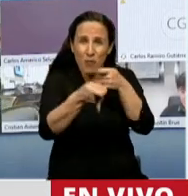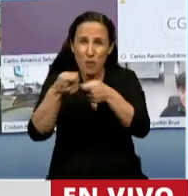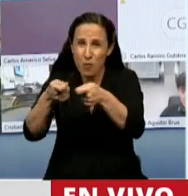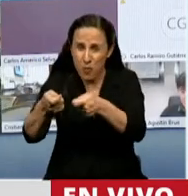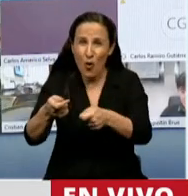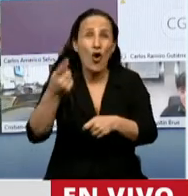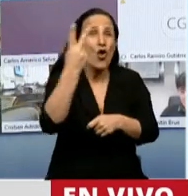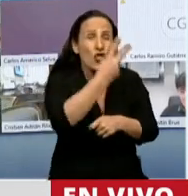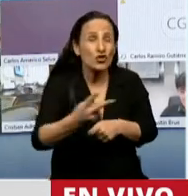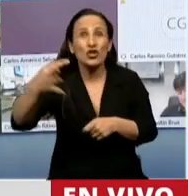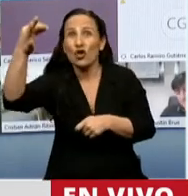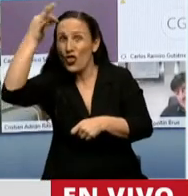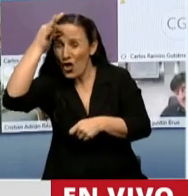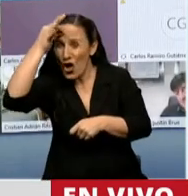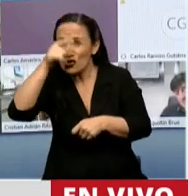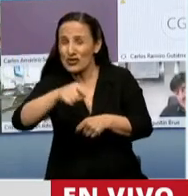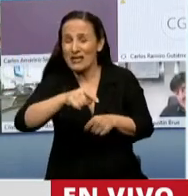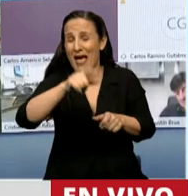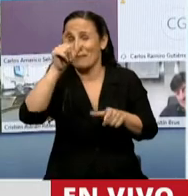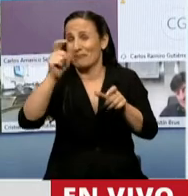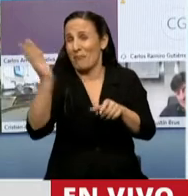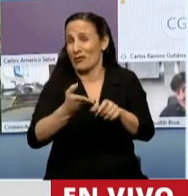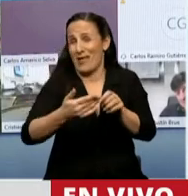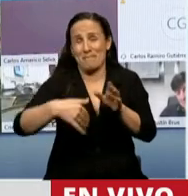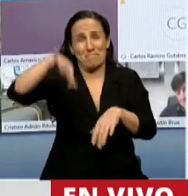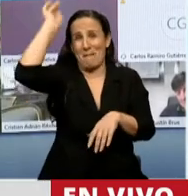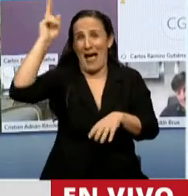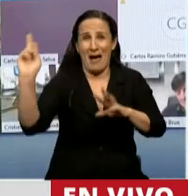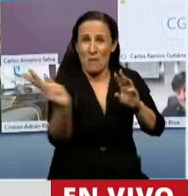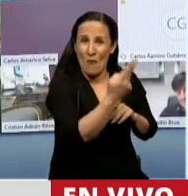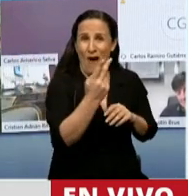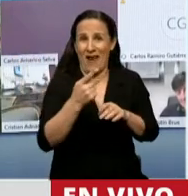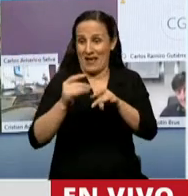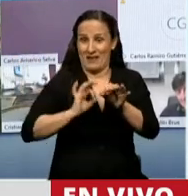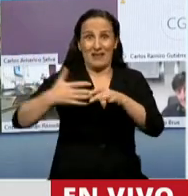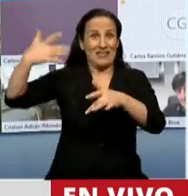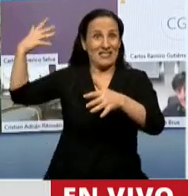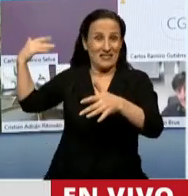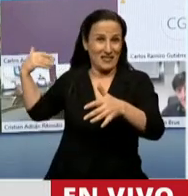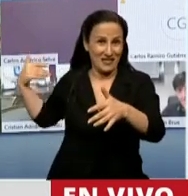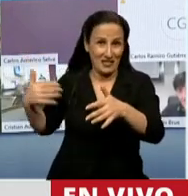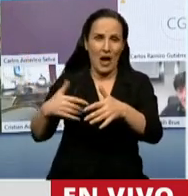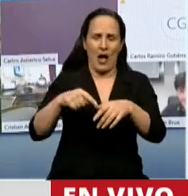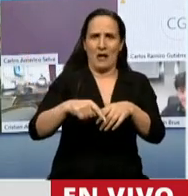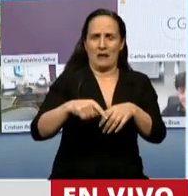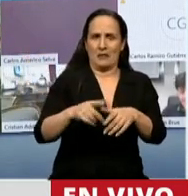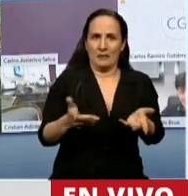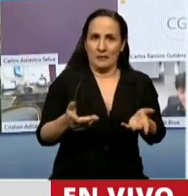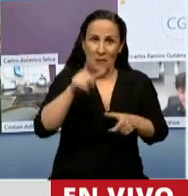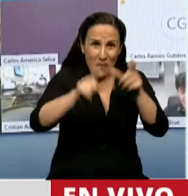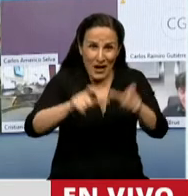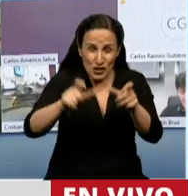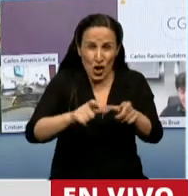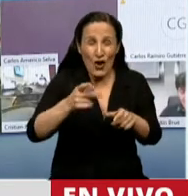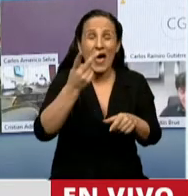212 personas, el número más alto de muertes de lo que había habido hasta acá. Y la mayoría de estas personas,